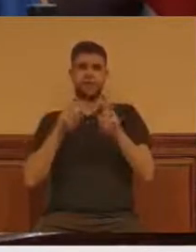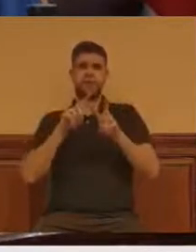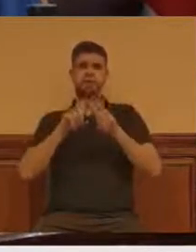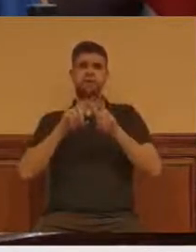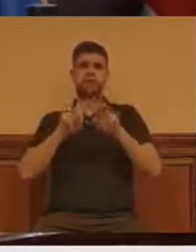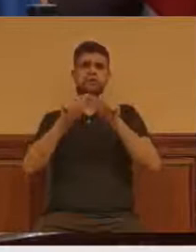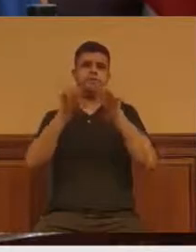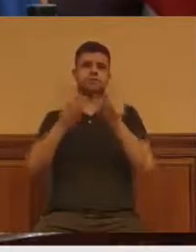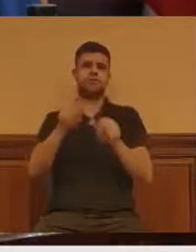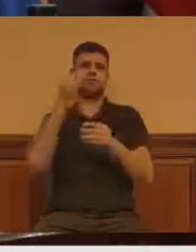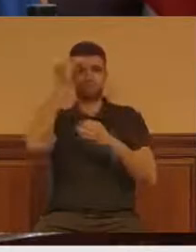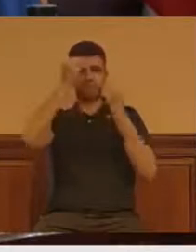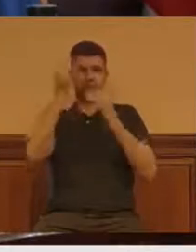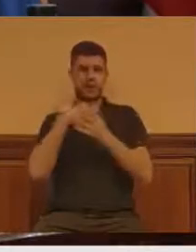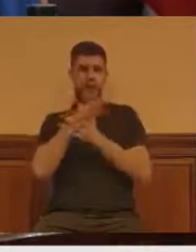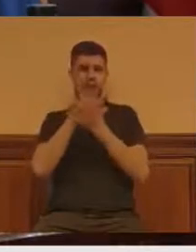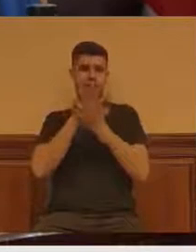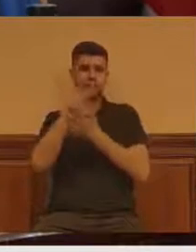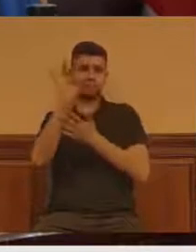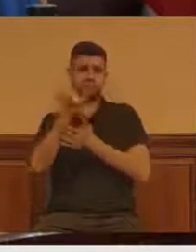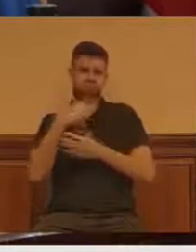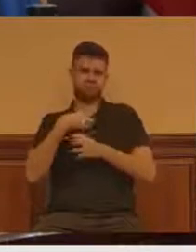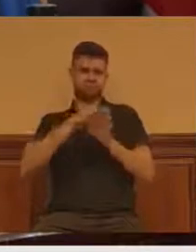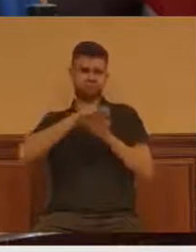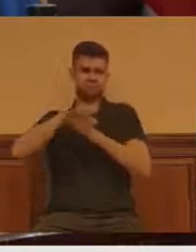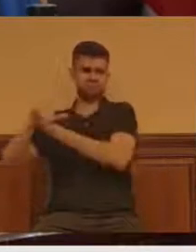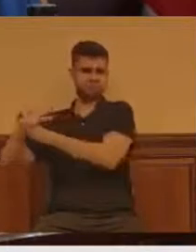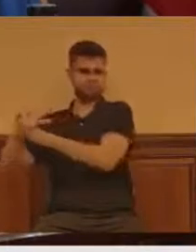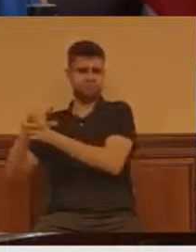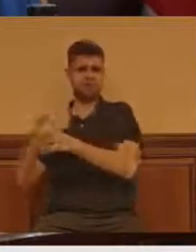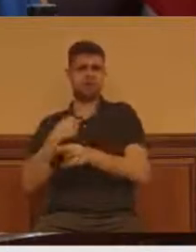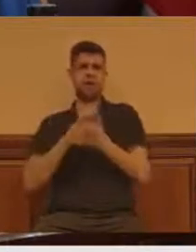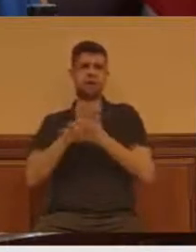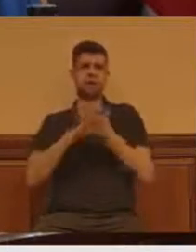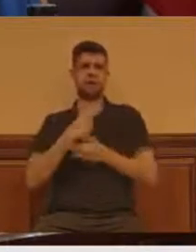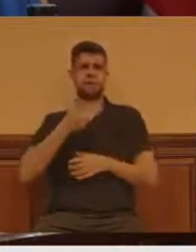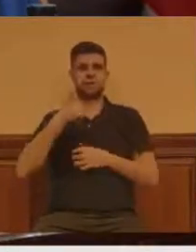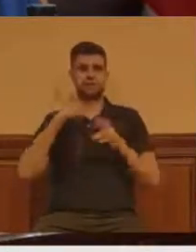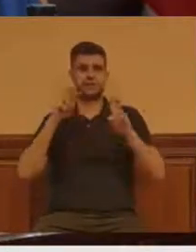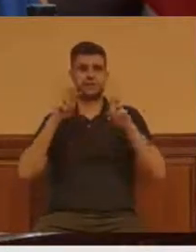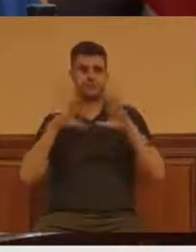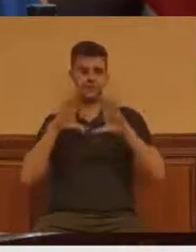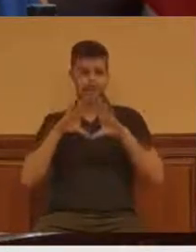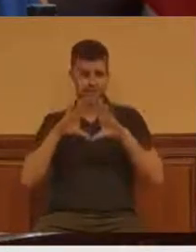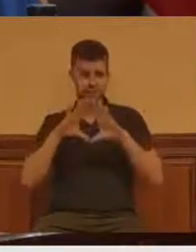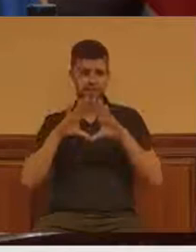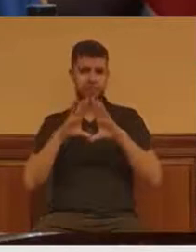más de feminismo que falta nos hace.